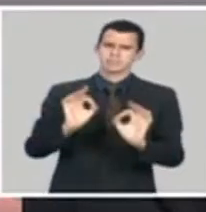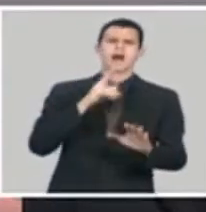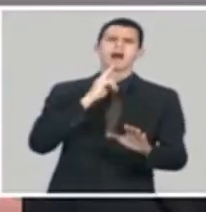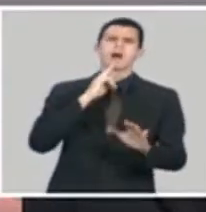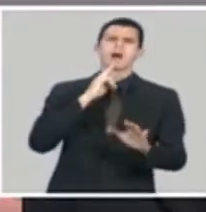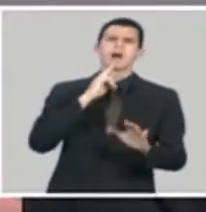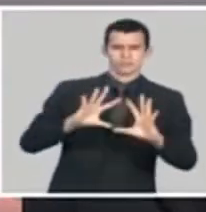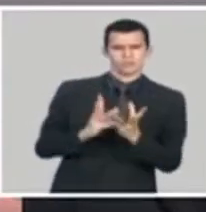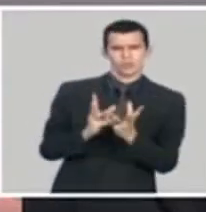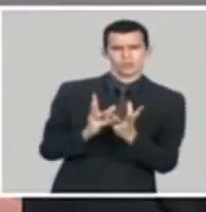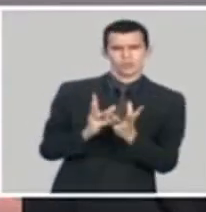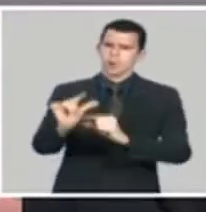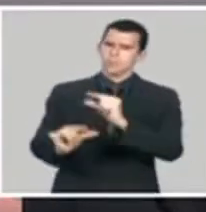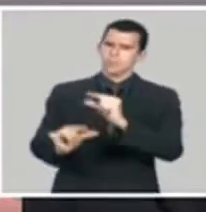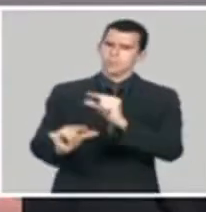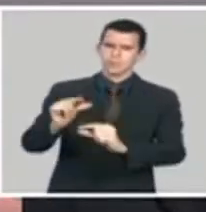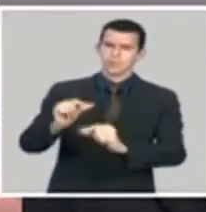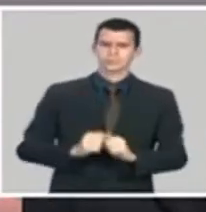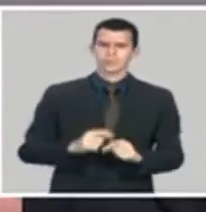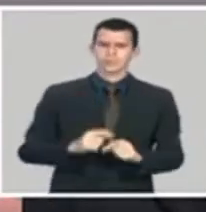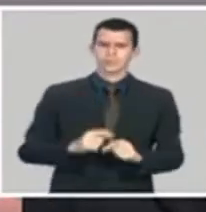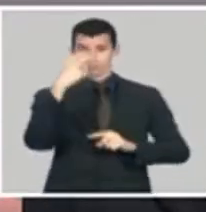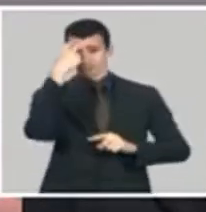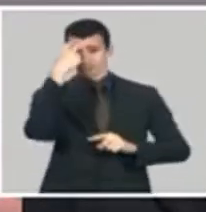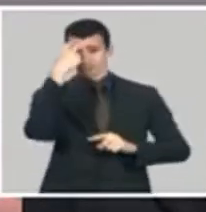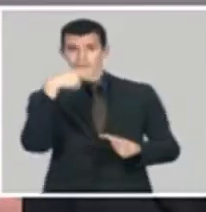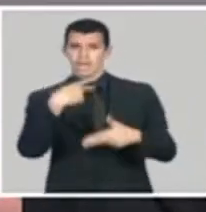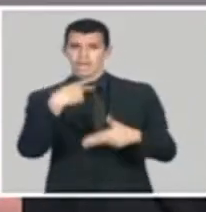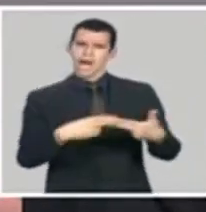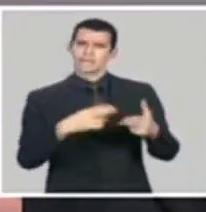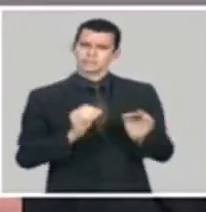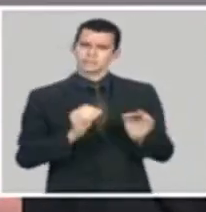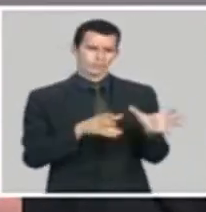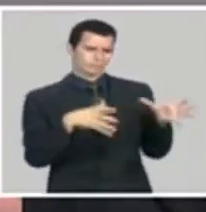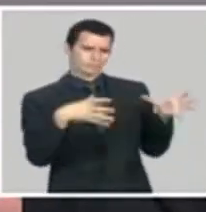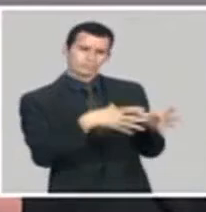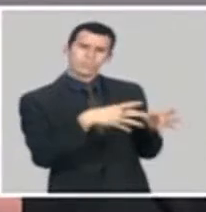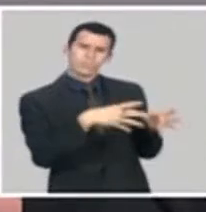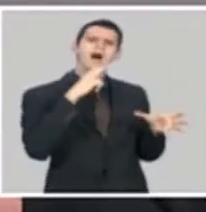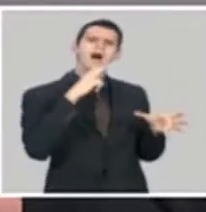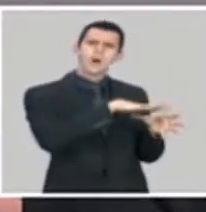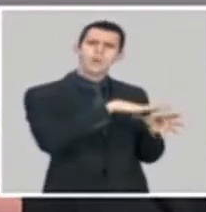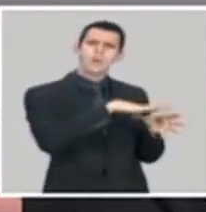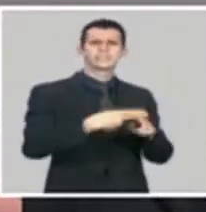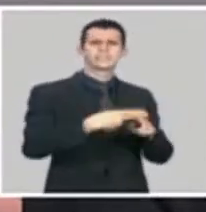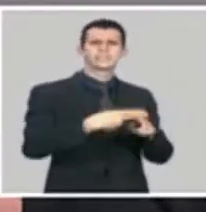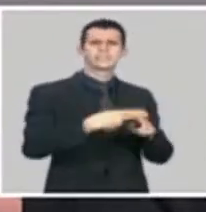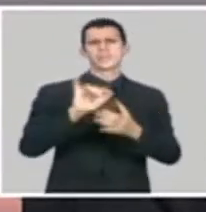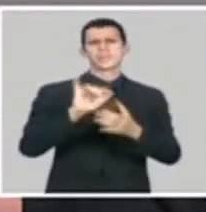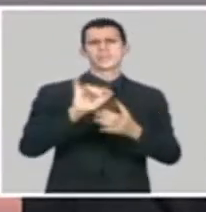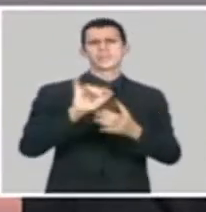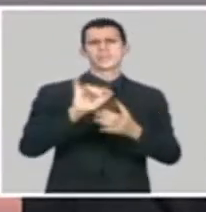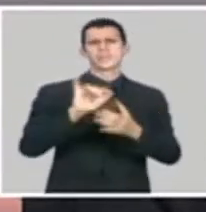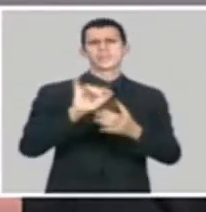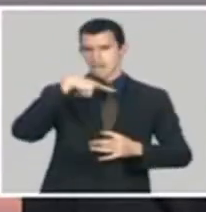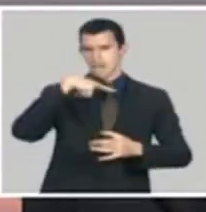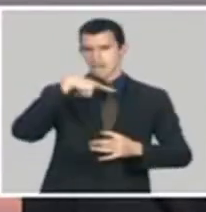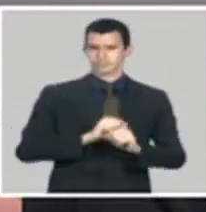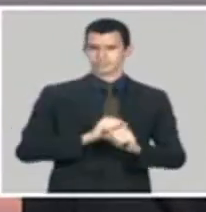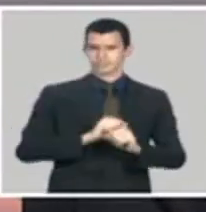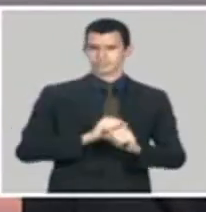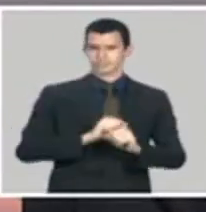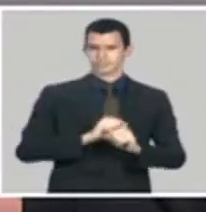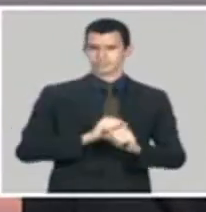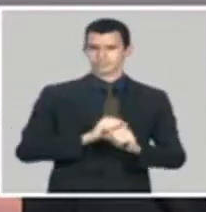con la presa Mícara, y también estamos viendo un proyecto para darle a Mayarí. O sea, que la visión de Fidel, de general de ejército, de